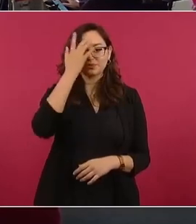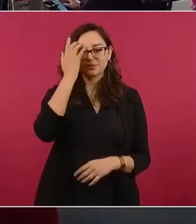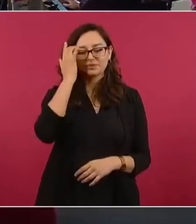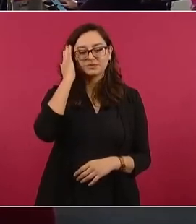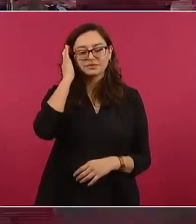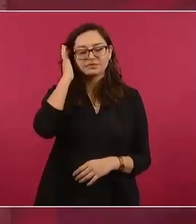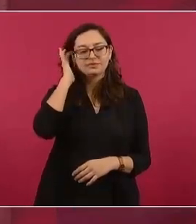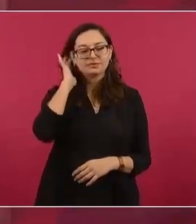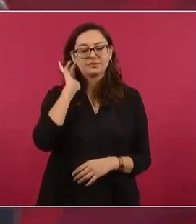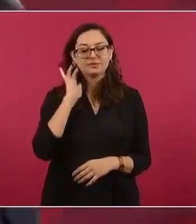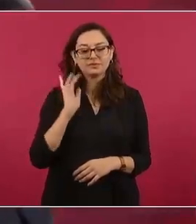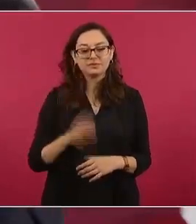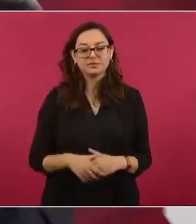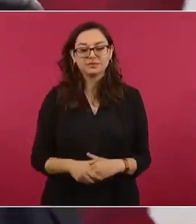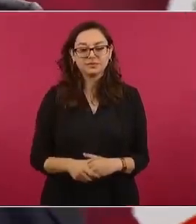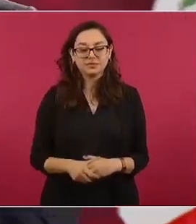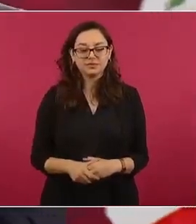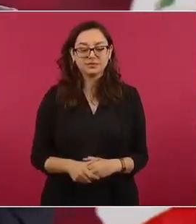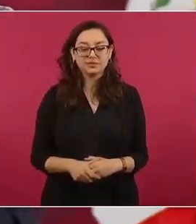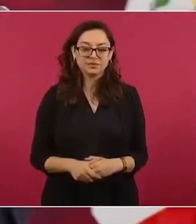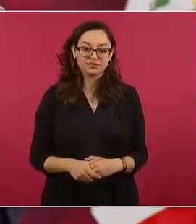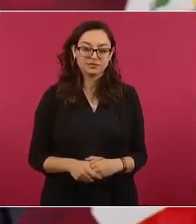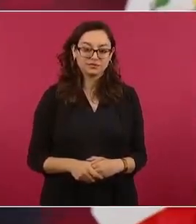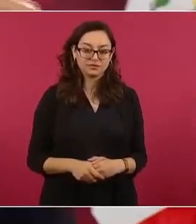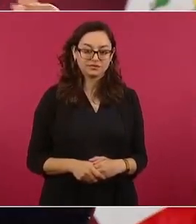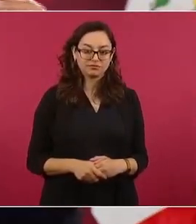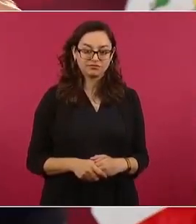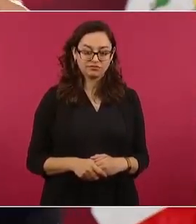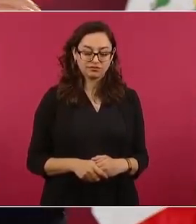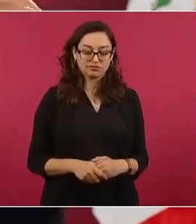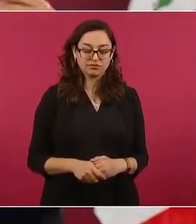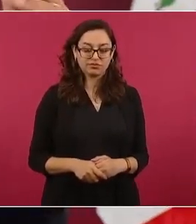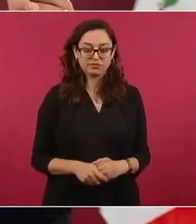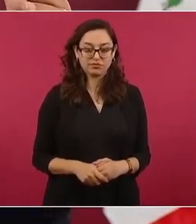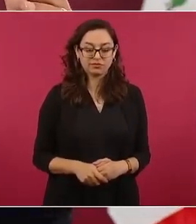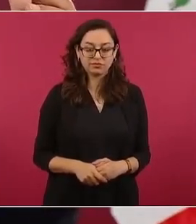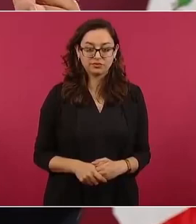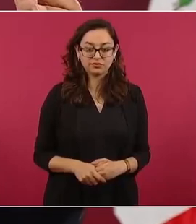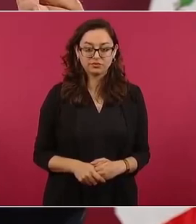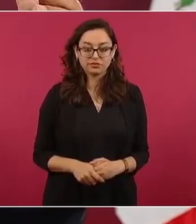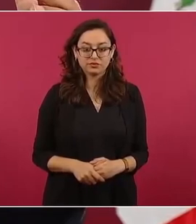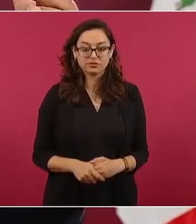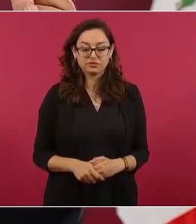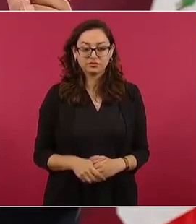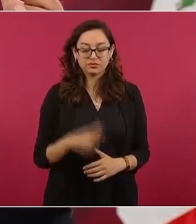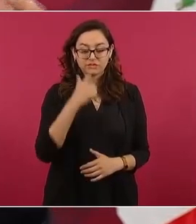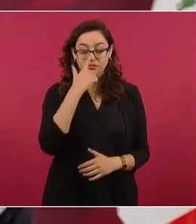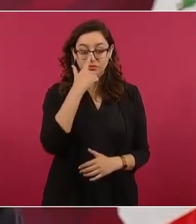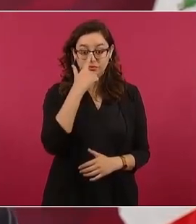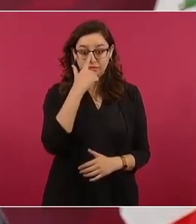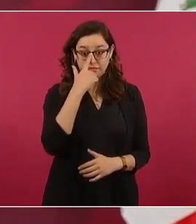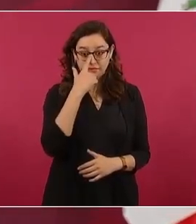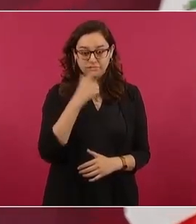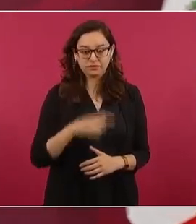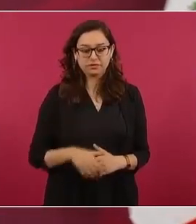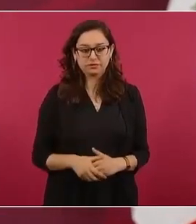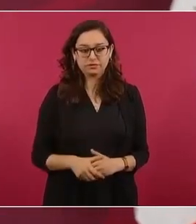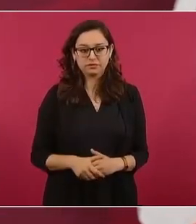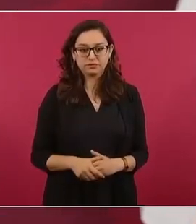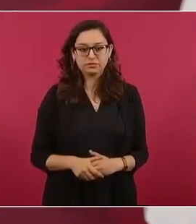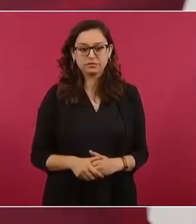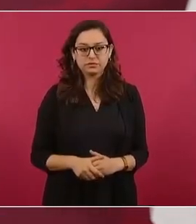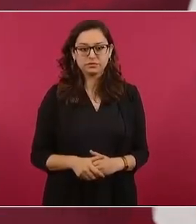Hay unas enramadas que son como